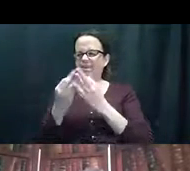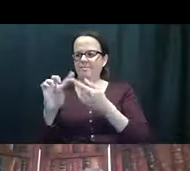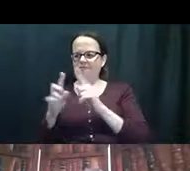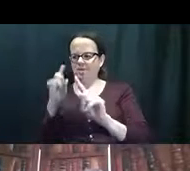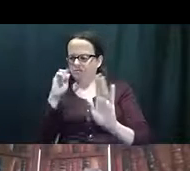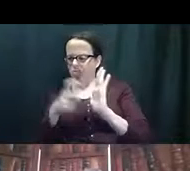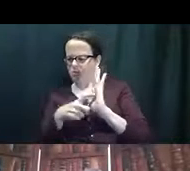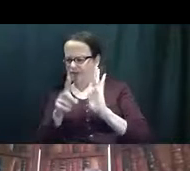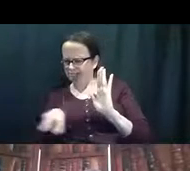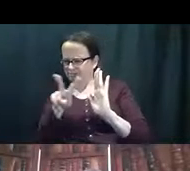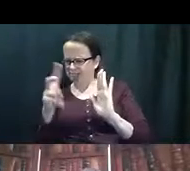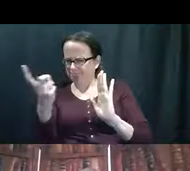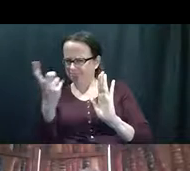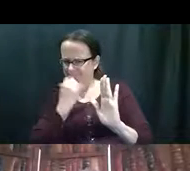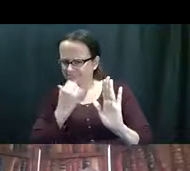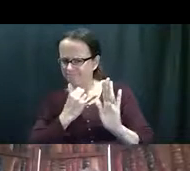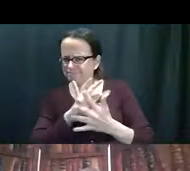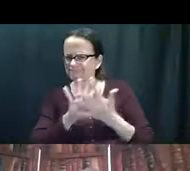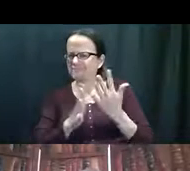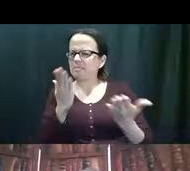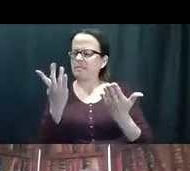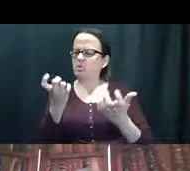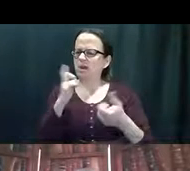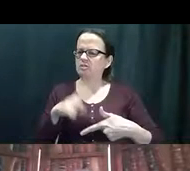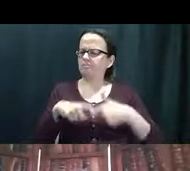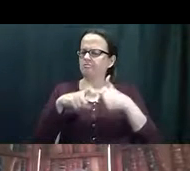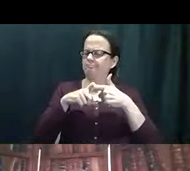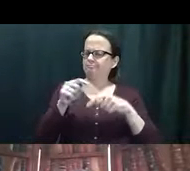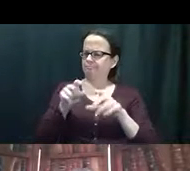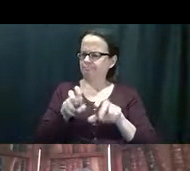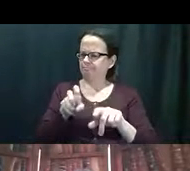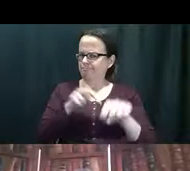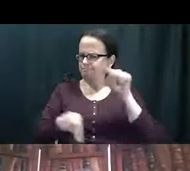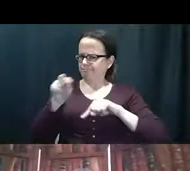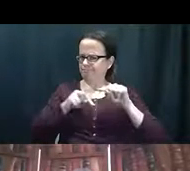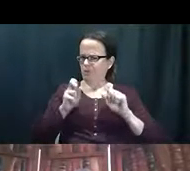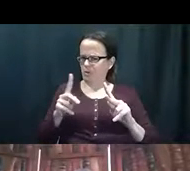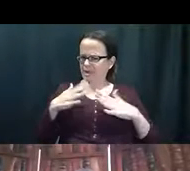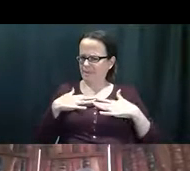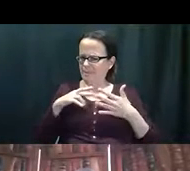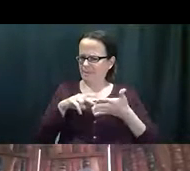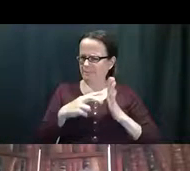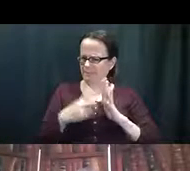posible que ustedes estén viendo algo que, que usted no. Entonces, pueden ver eso.